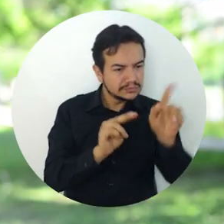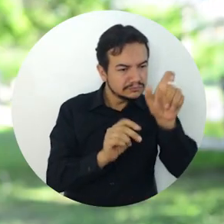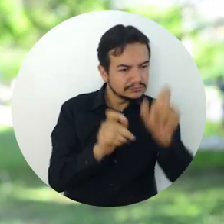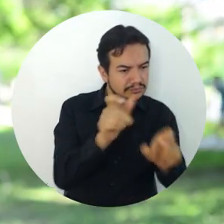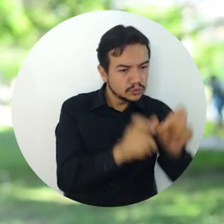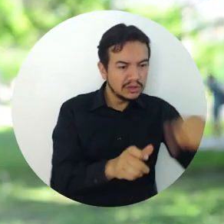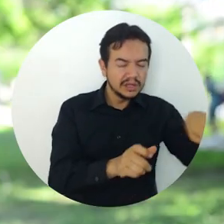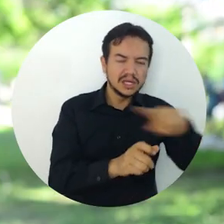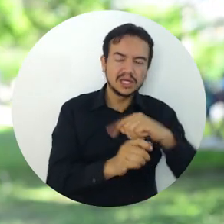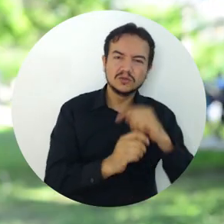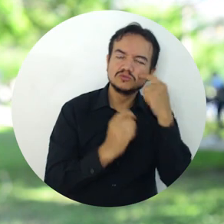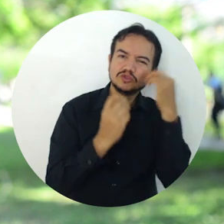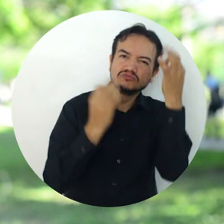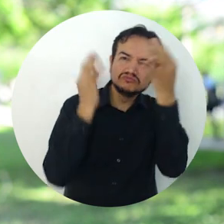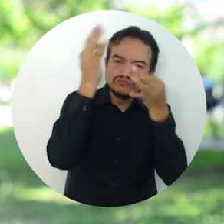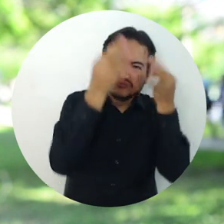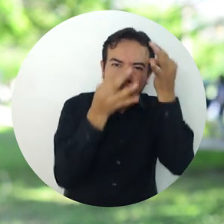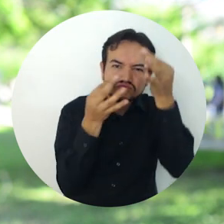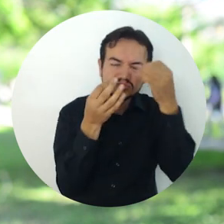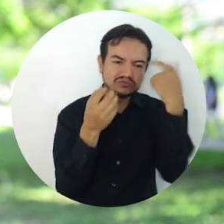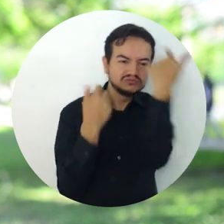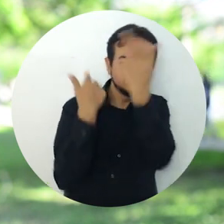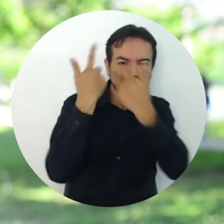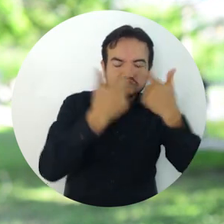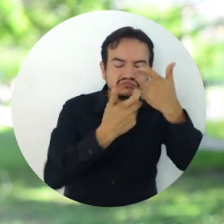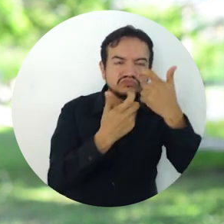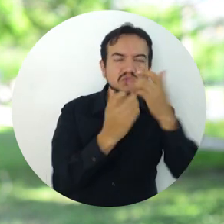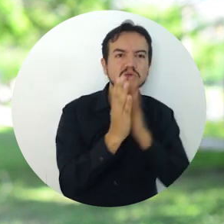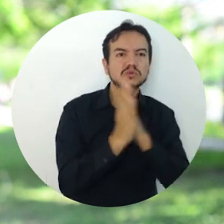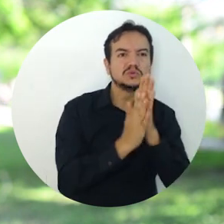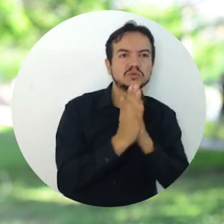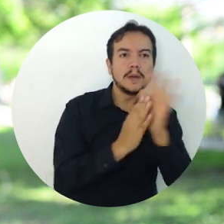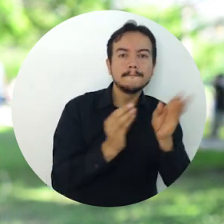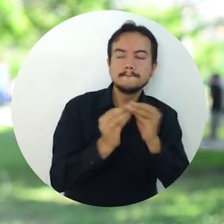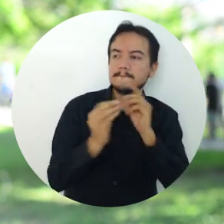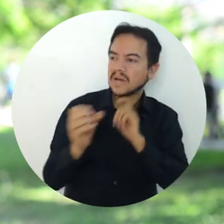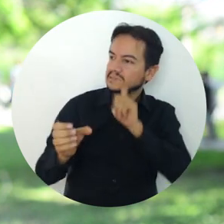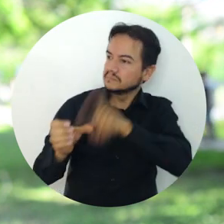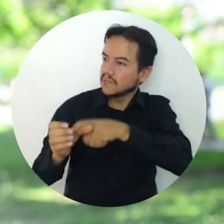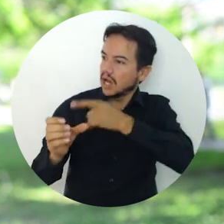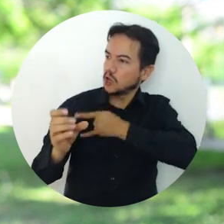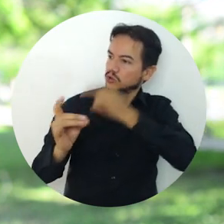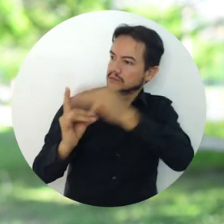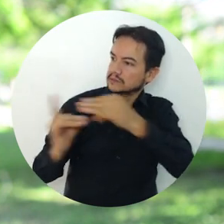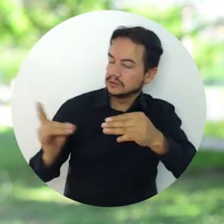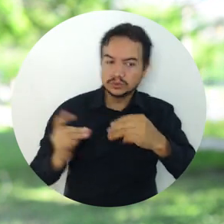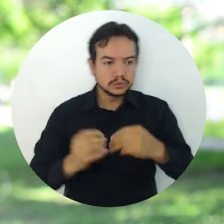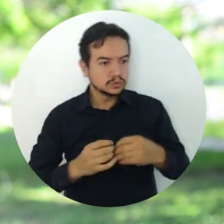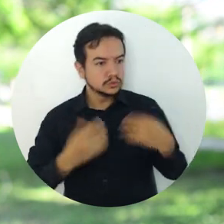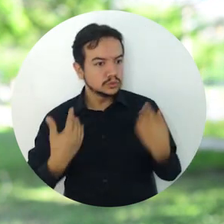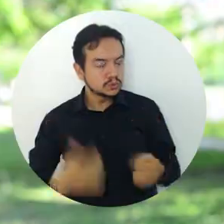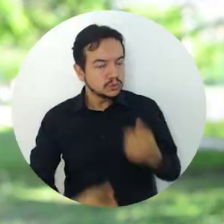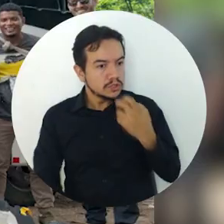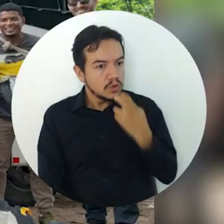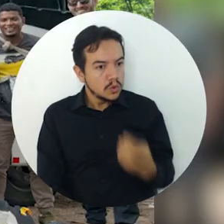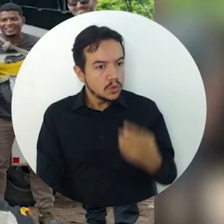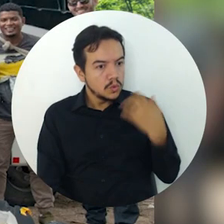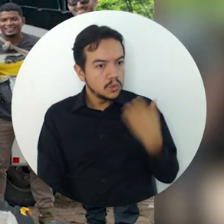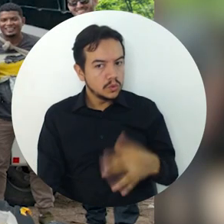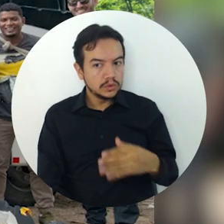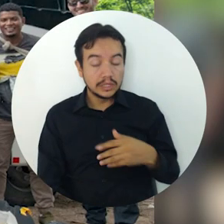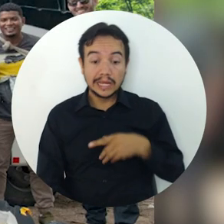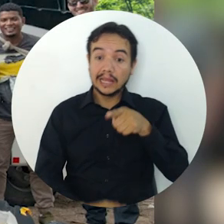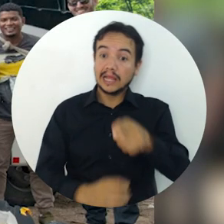reflexión, el nivel de análisis y lo mucho que están interesados en pertenecer a la Universidad del Magdalena. La